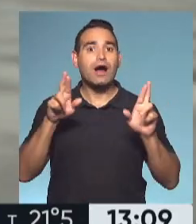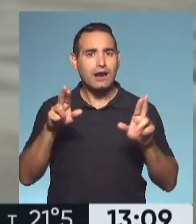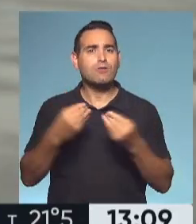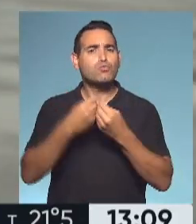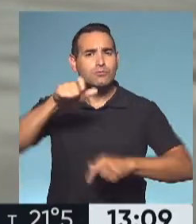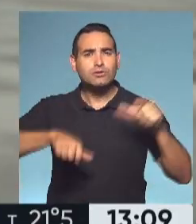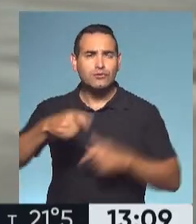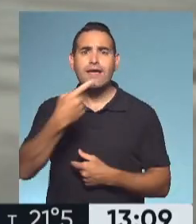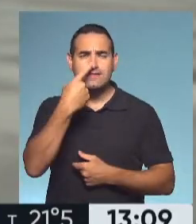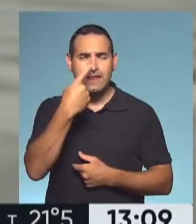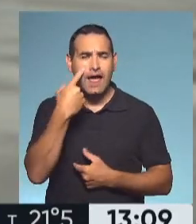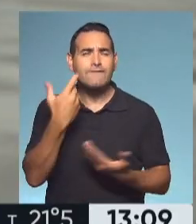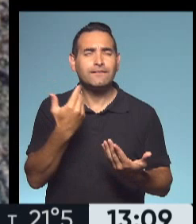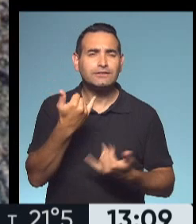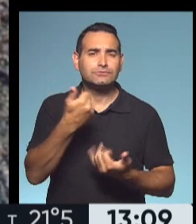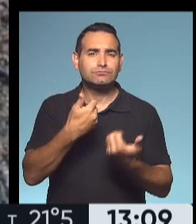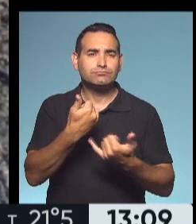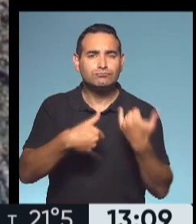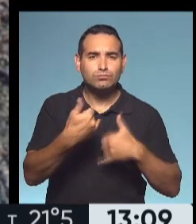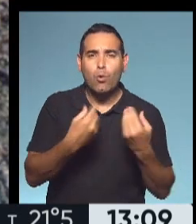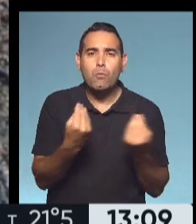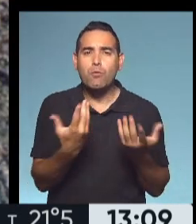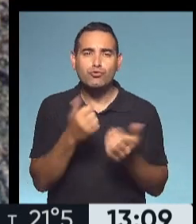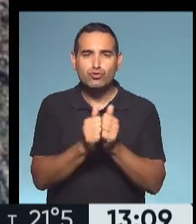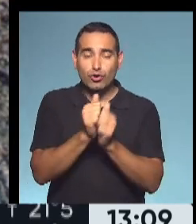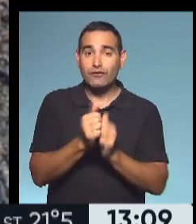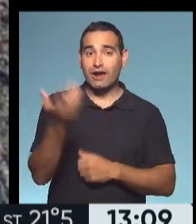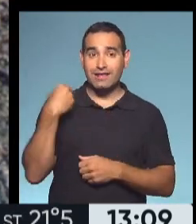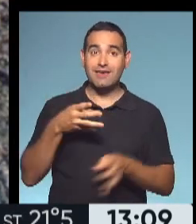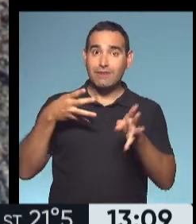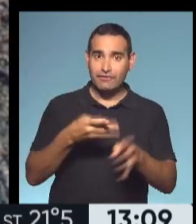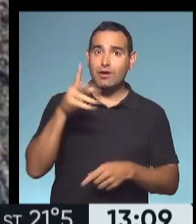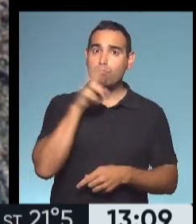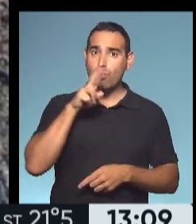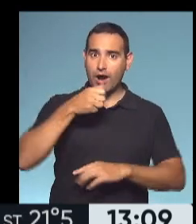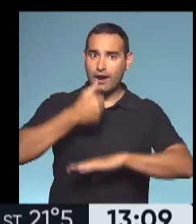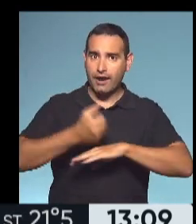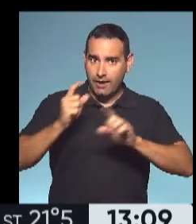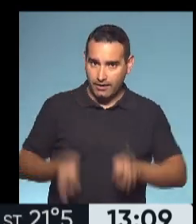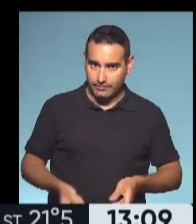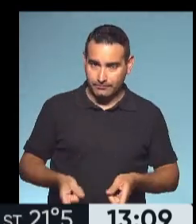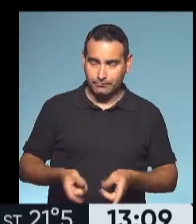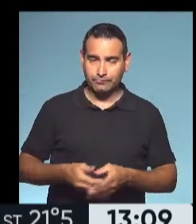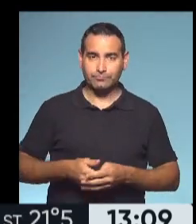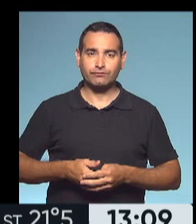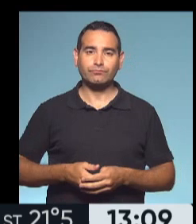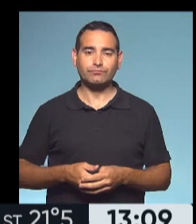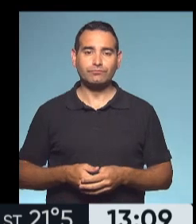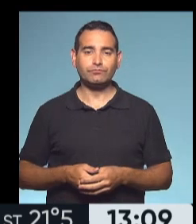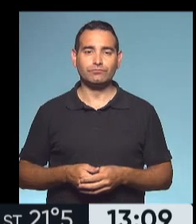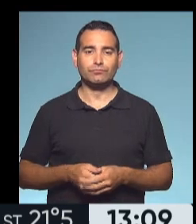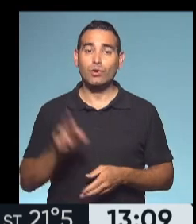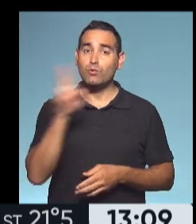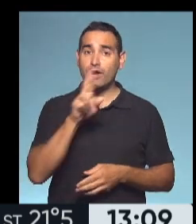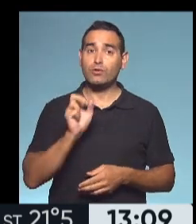gente se interese por esta historia, la vea y descubra que durante la guerra de Malvinas también hubo mujeres cumpliendo su rol. Y fue